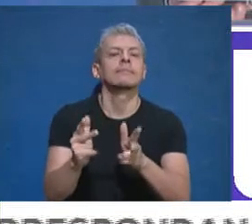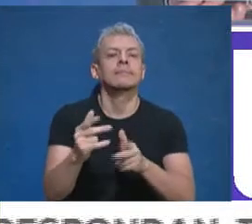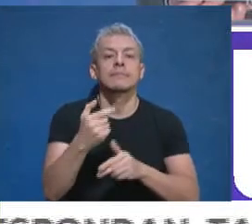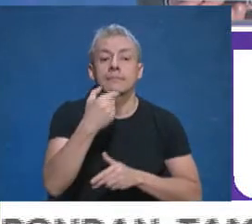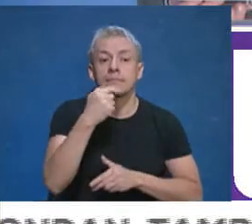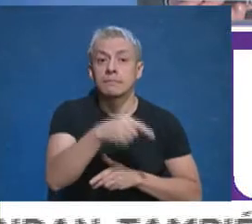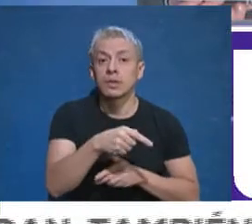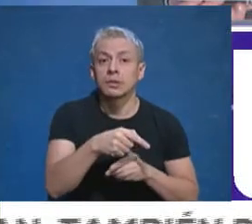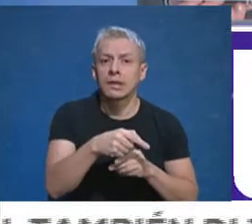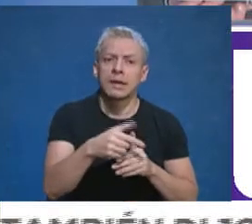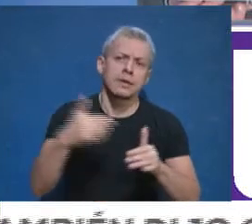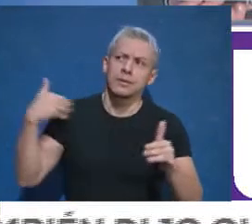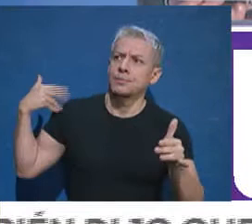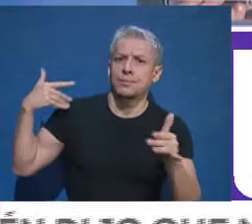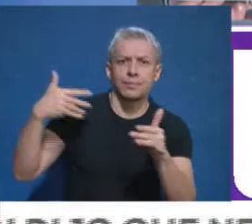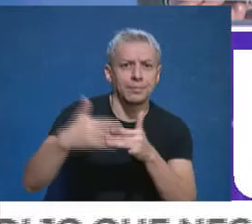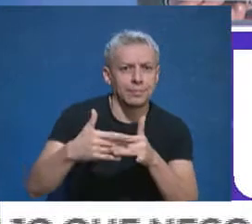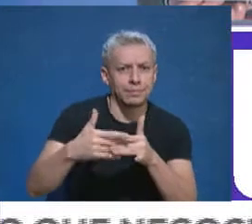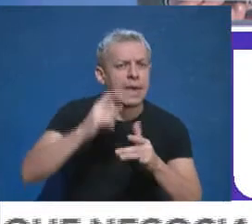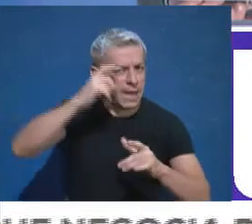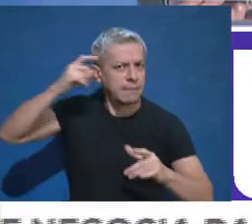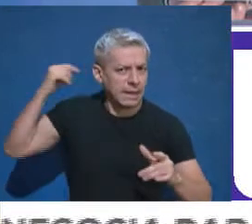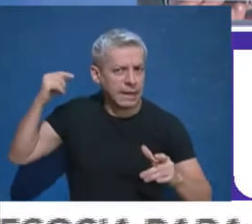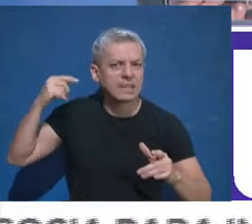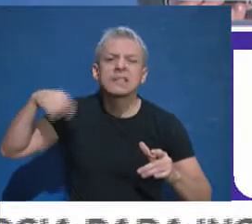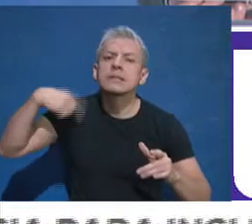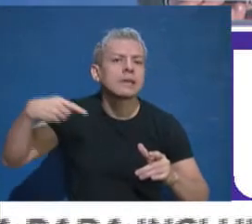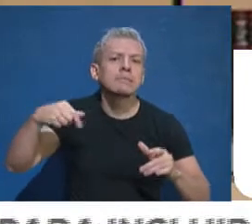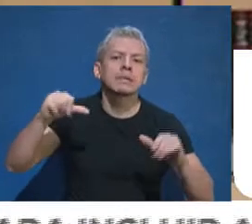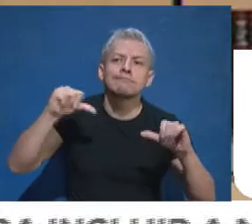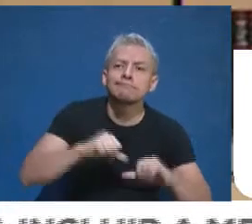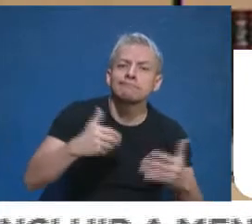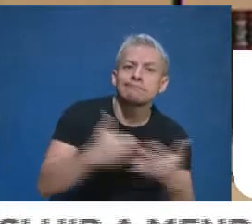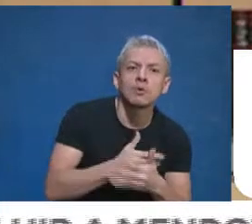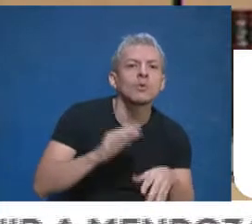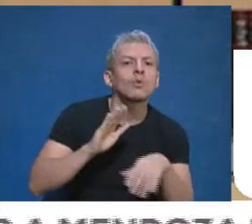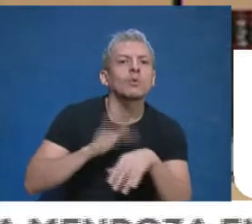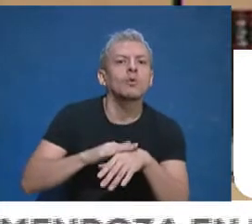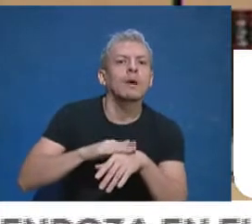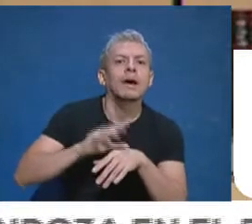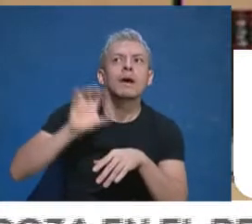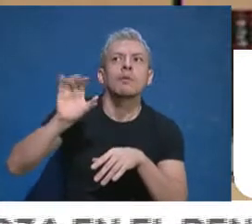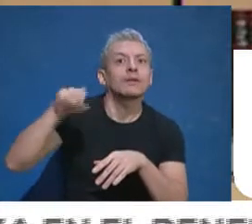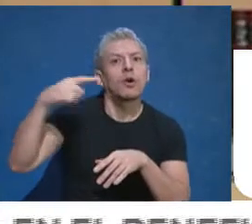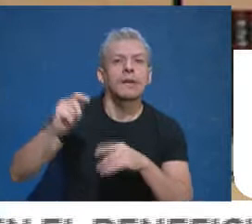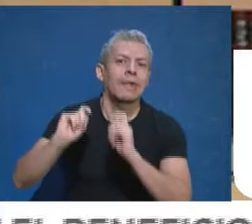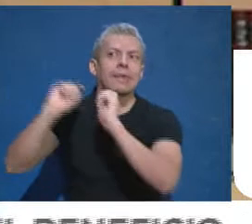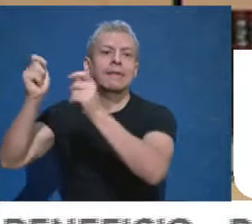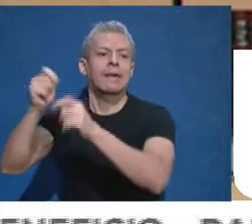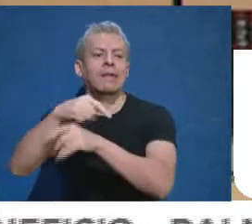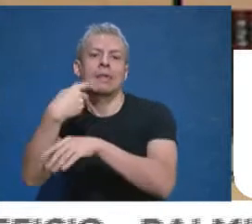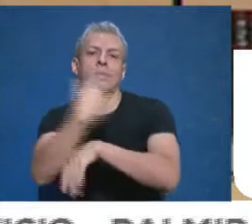larga experiencia en verse perjudicada por los beneficios que se le otorgan a otras provincias y que nos niegan a nosotros.